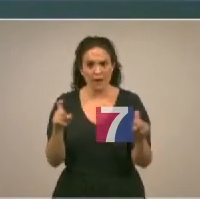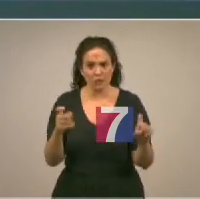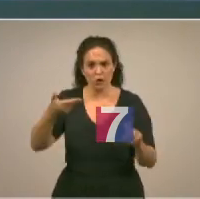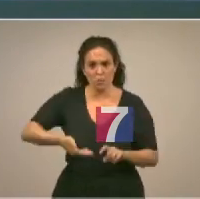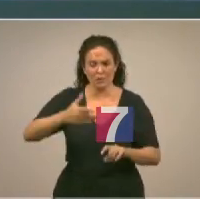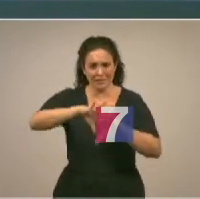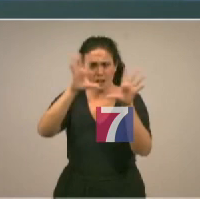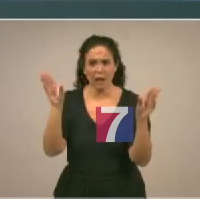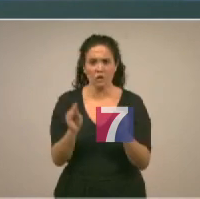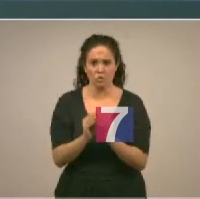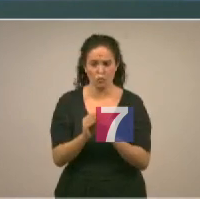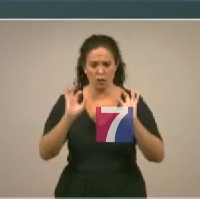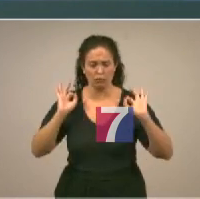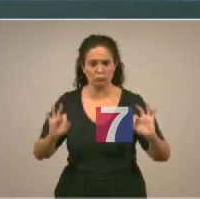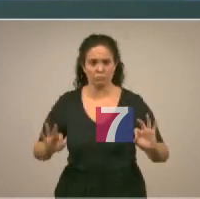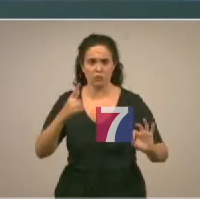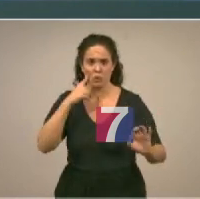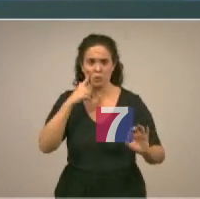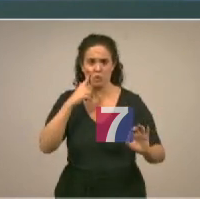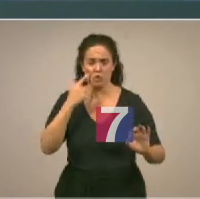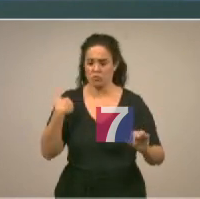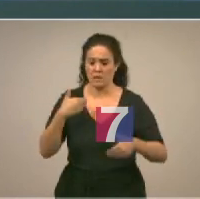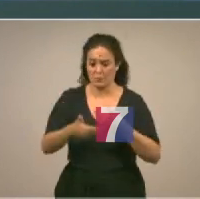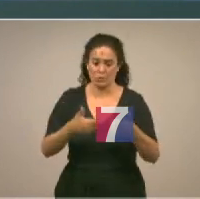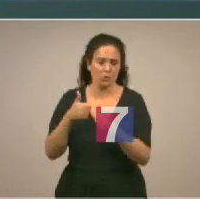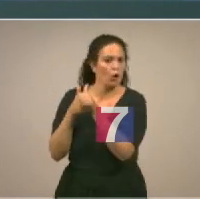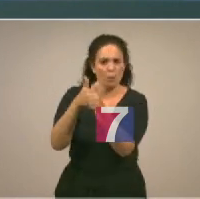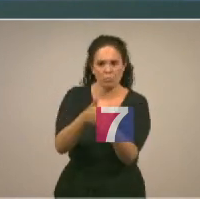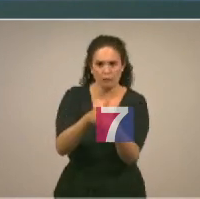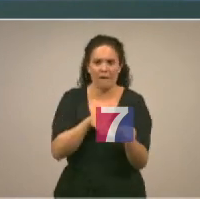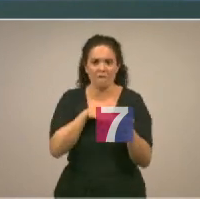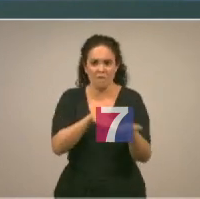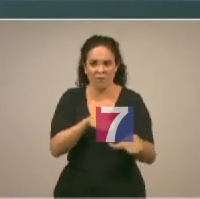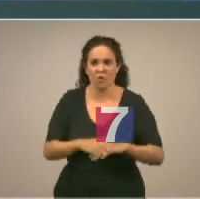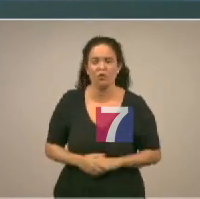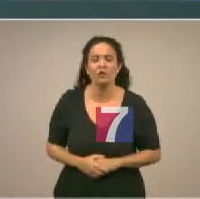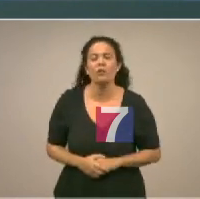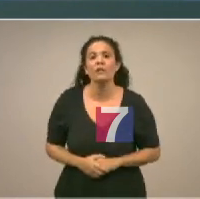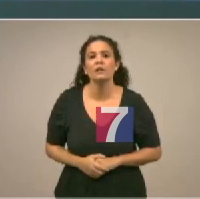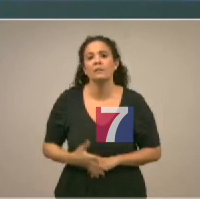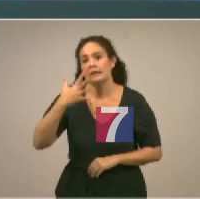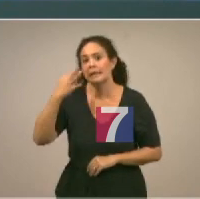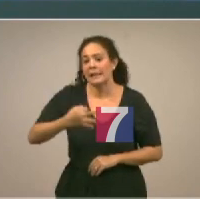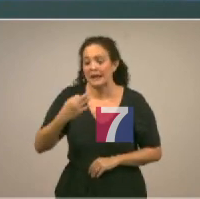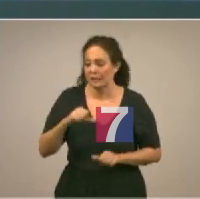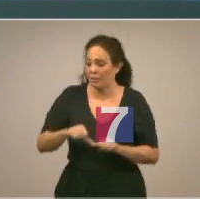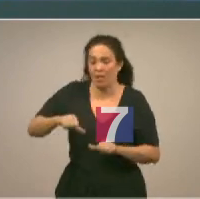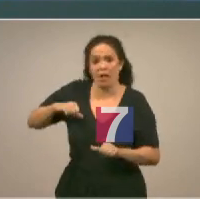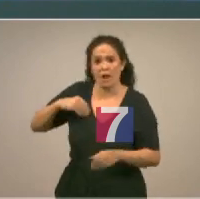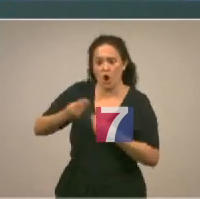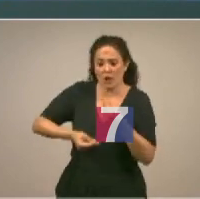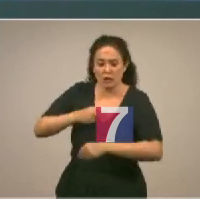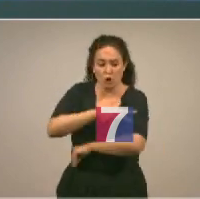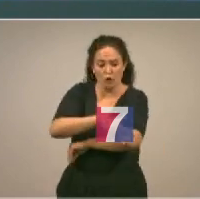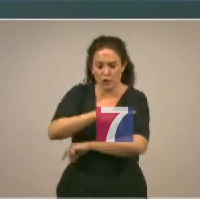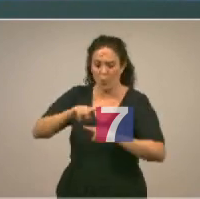concluye efectivamente en la dirección que ya estábamos apuntando y que de alguna forma avala las actuaciones previas y las